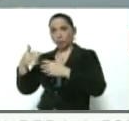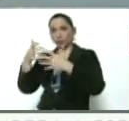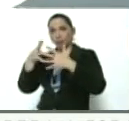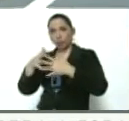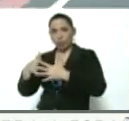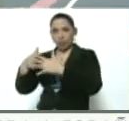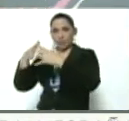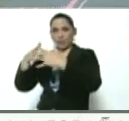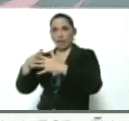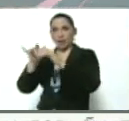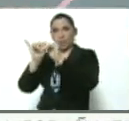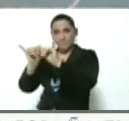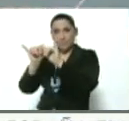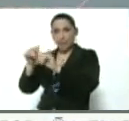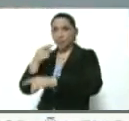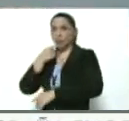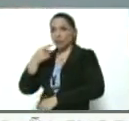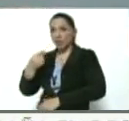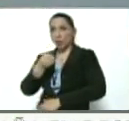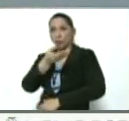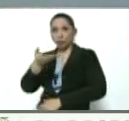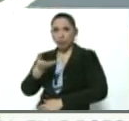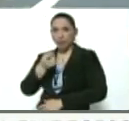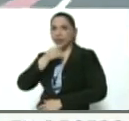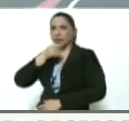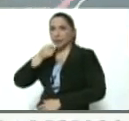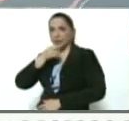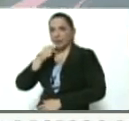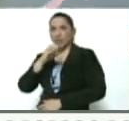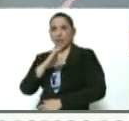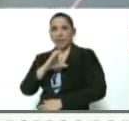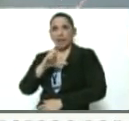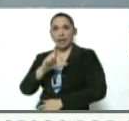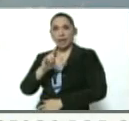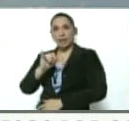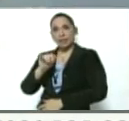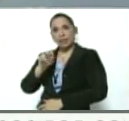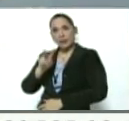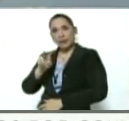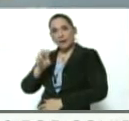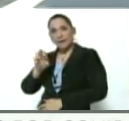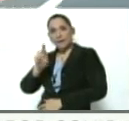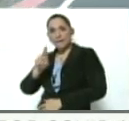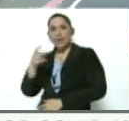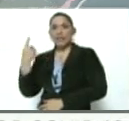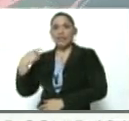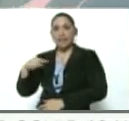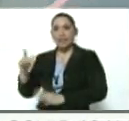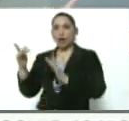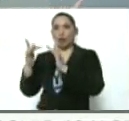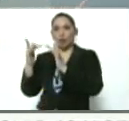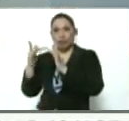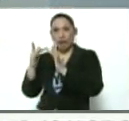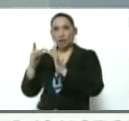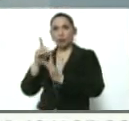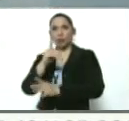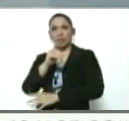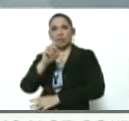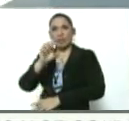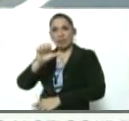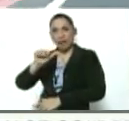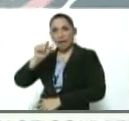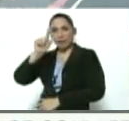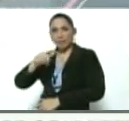porque él mismo se los dijo a ustedes en una entrevista a Clíber Alcalá, que él tenía contacto, tenía su enlace con la DEA y su otro enlace era el asesor